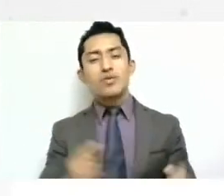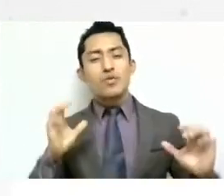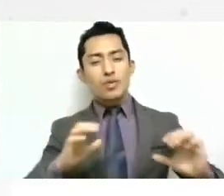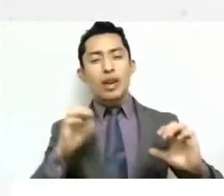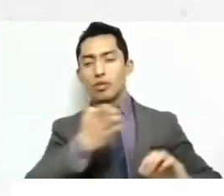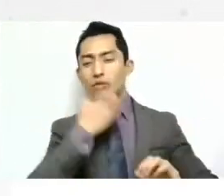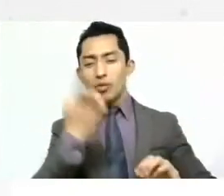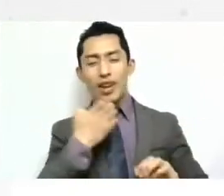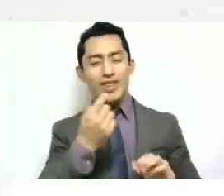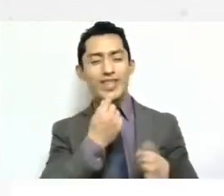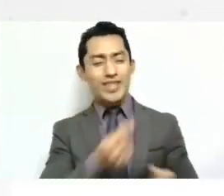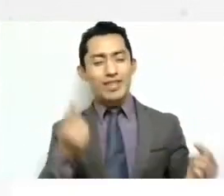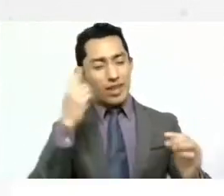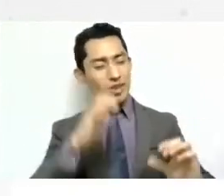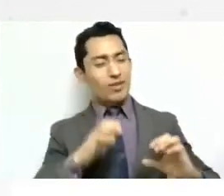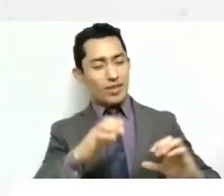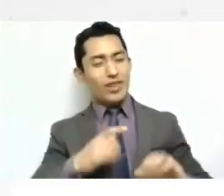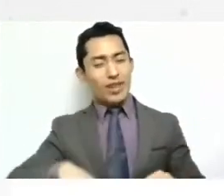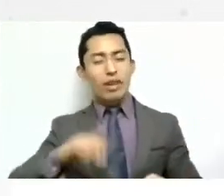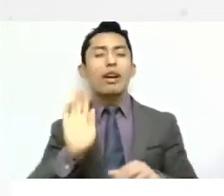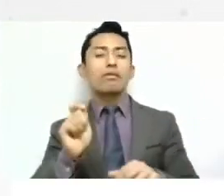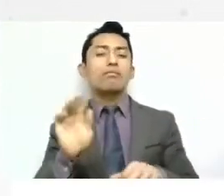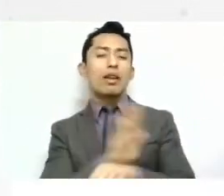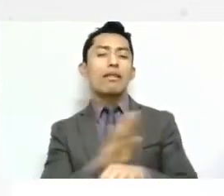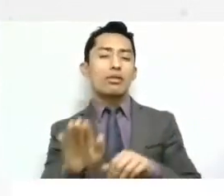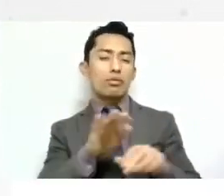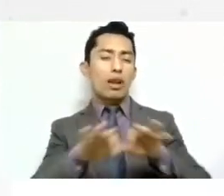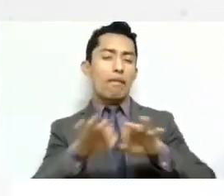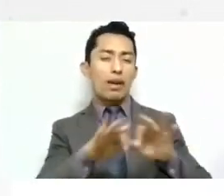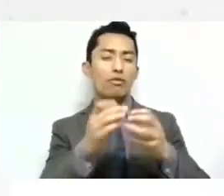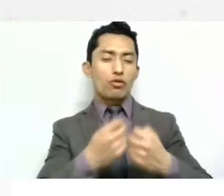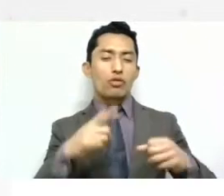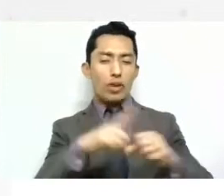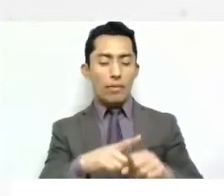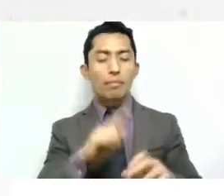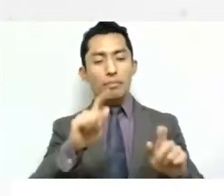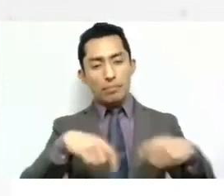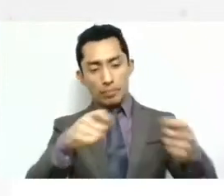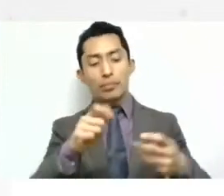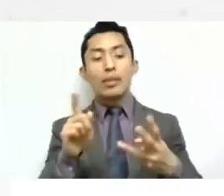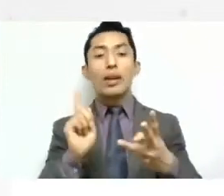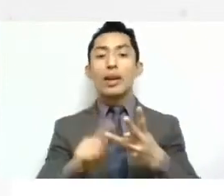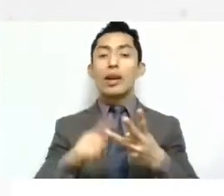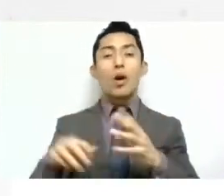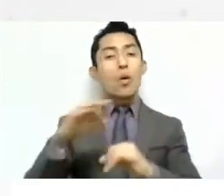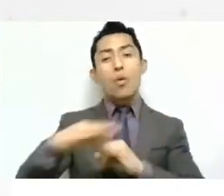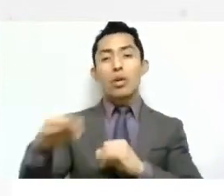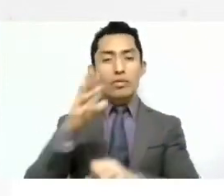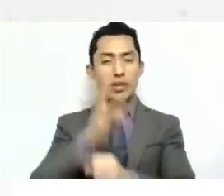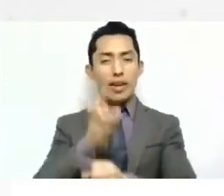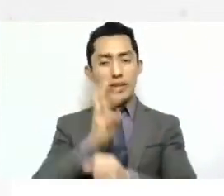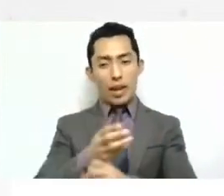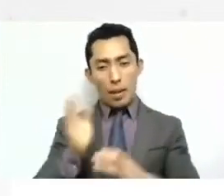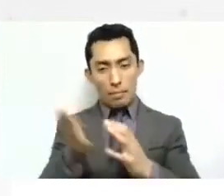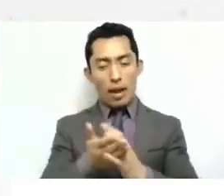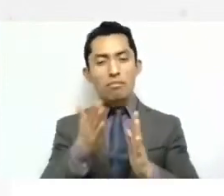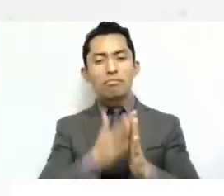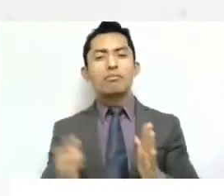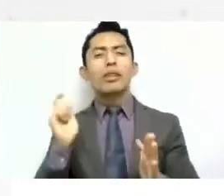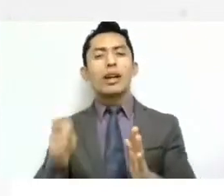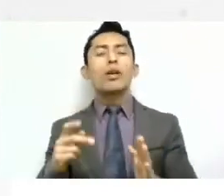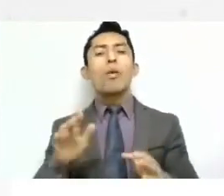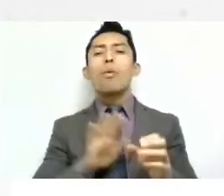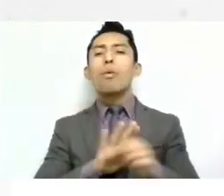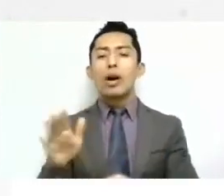social. Y finalmente, en el tercer bloque, nuestras dos invitadas nos contarán de cuáles son los criterios o las